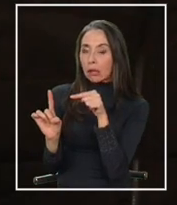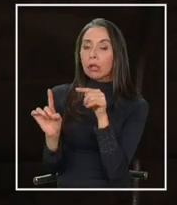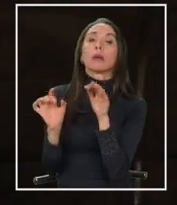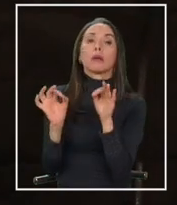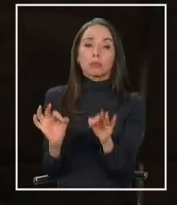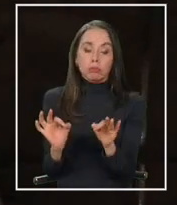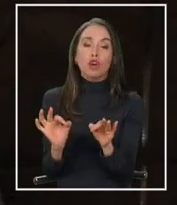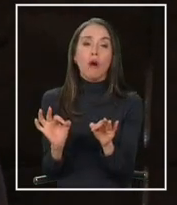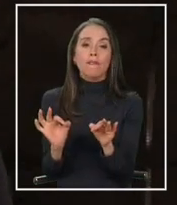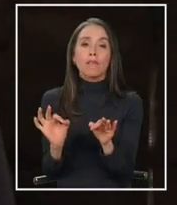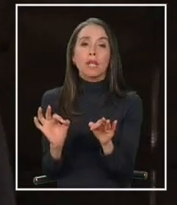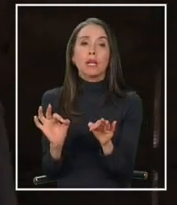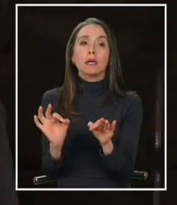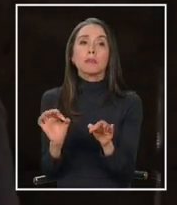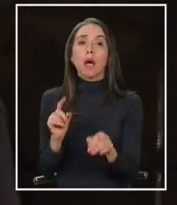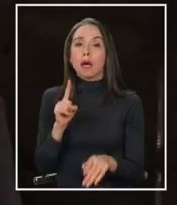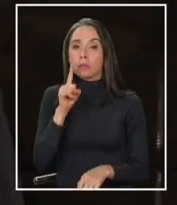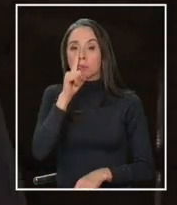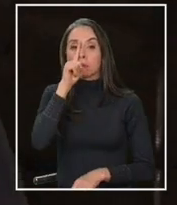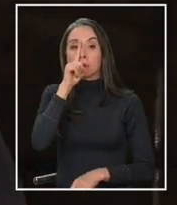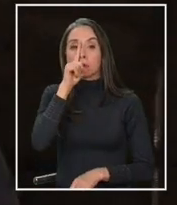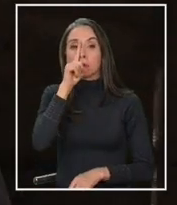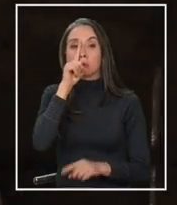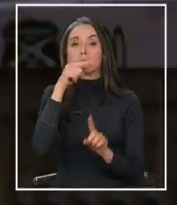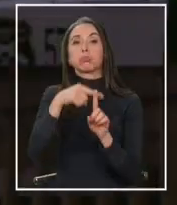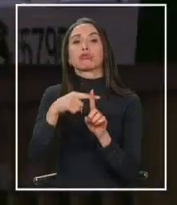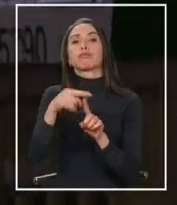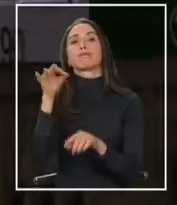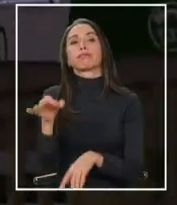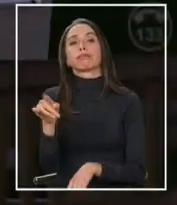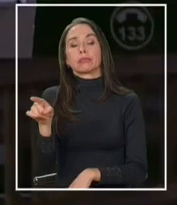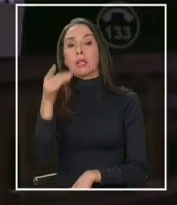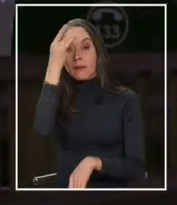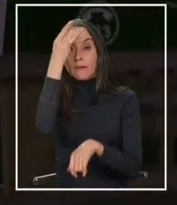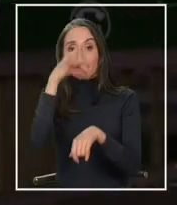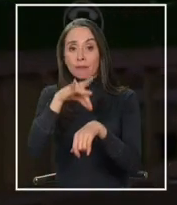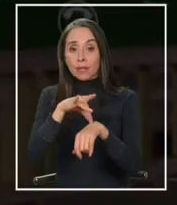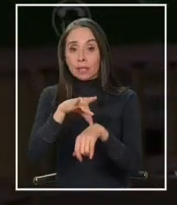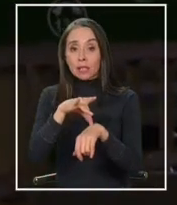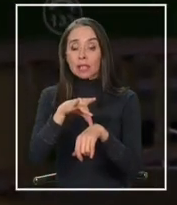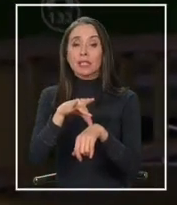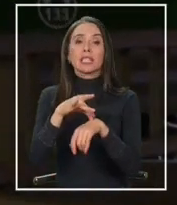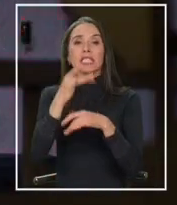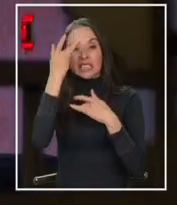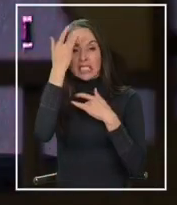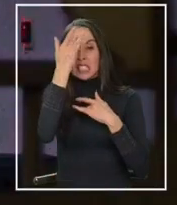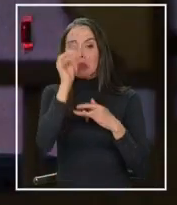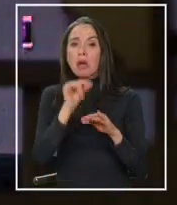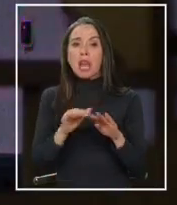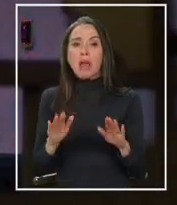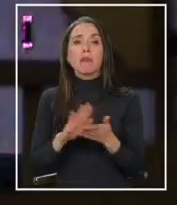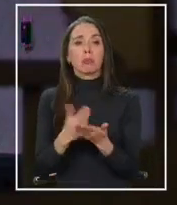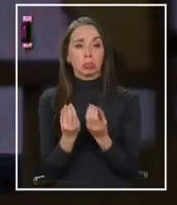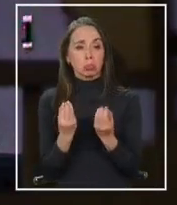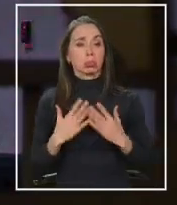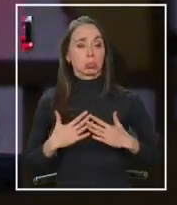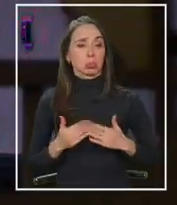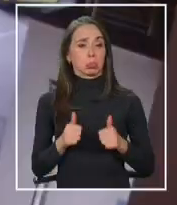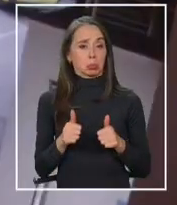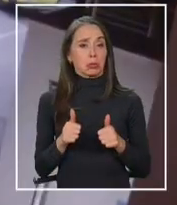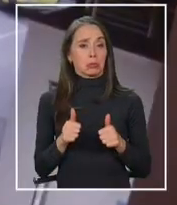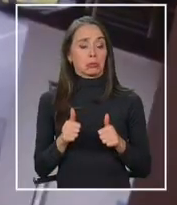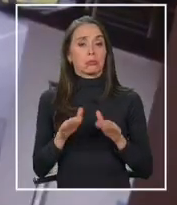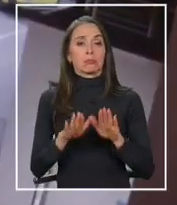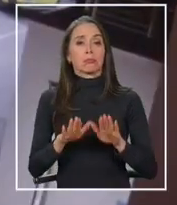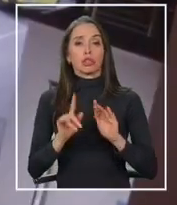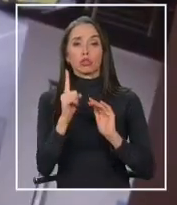confirma con una PCR positiva. El paciente se mantiene con síntomas leves y en buen estado de salud pero deberá